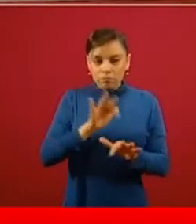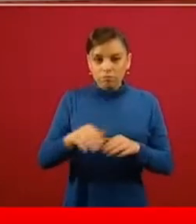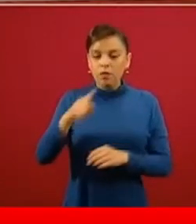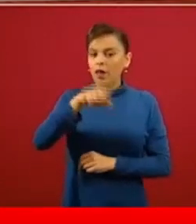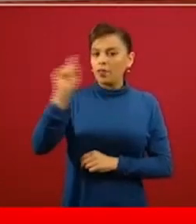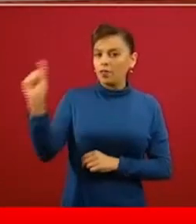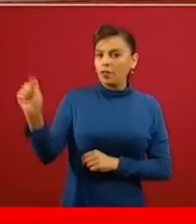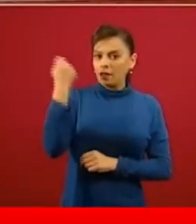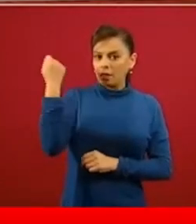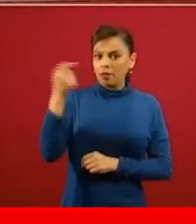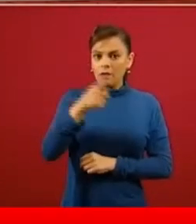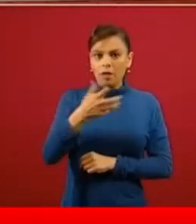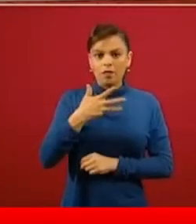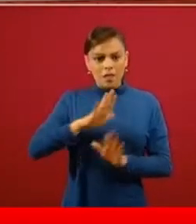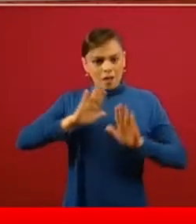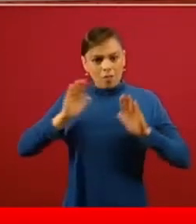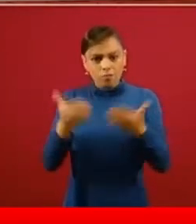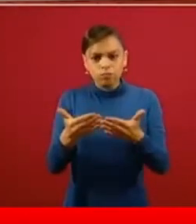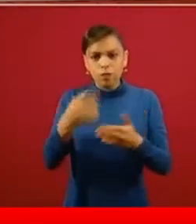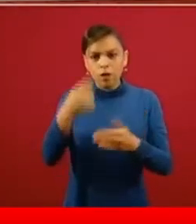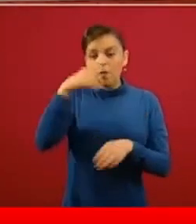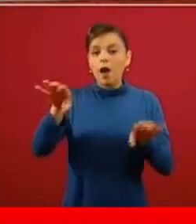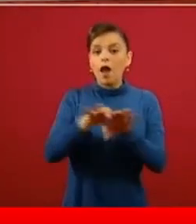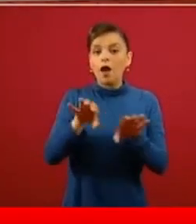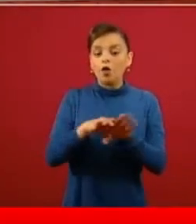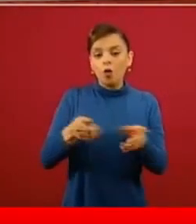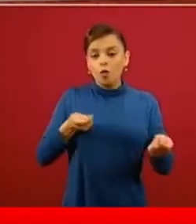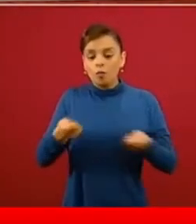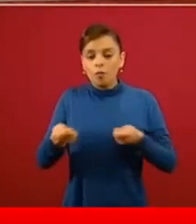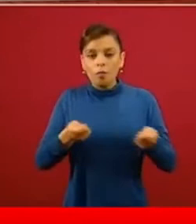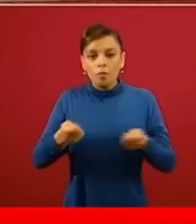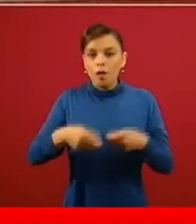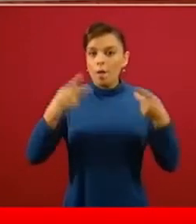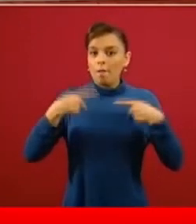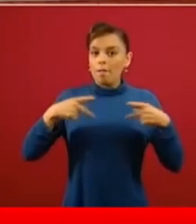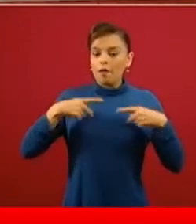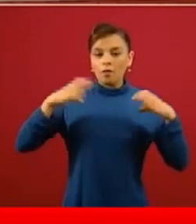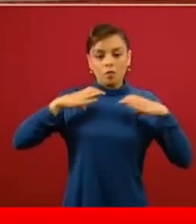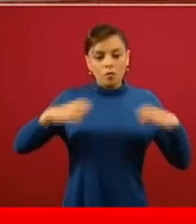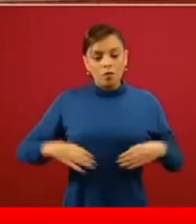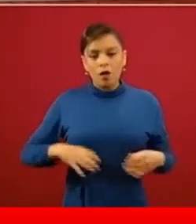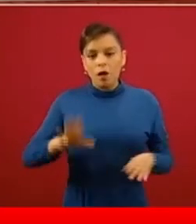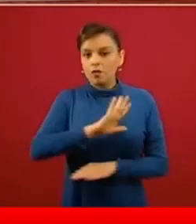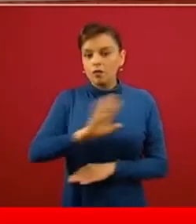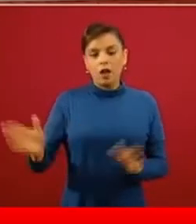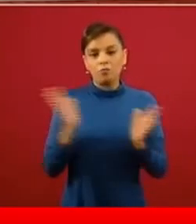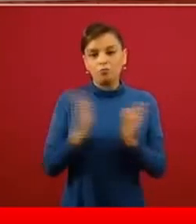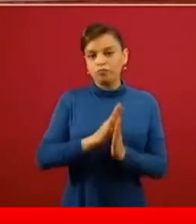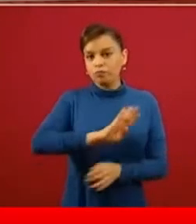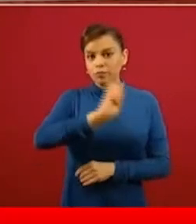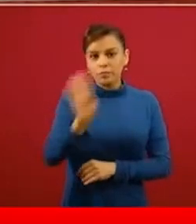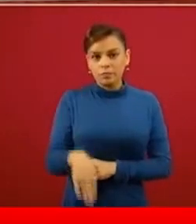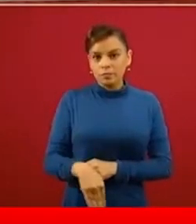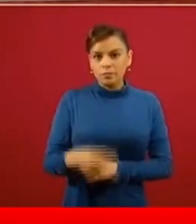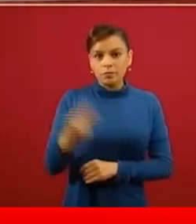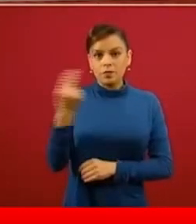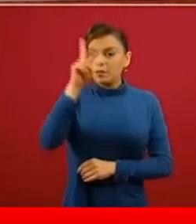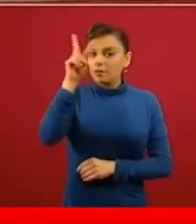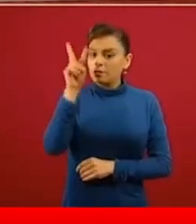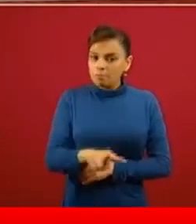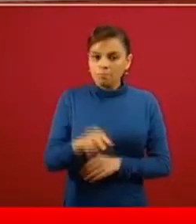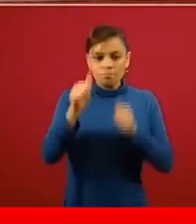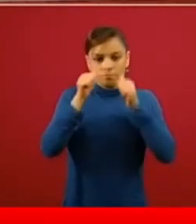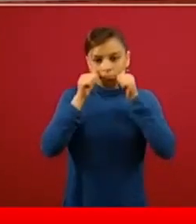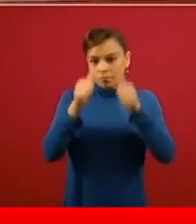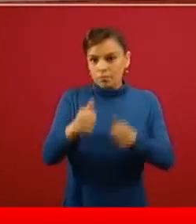para la disposición y manejo de cadáveres. Es una situación muy dramática que requiere ser tomada muy en serio. Por qué razón